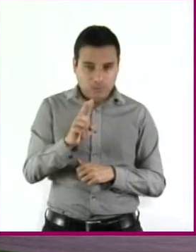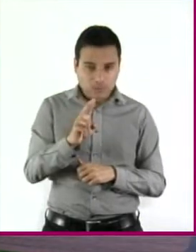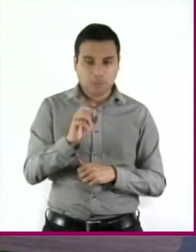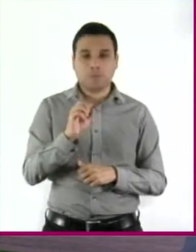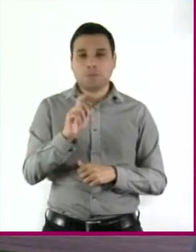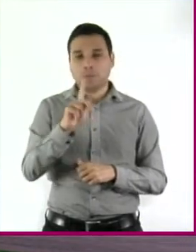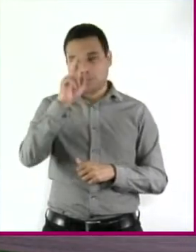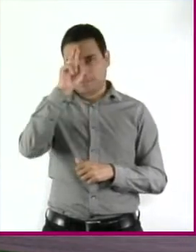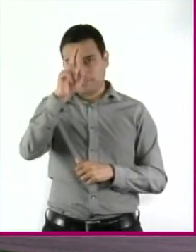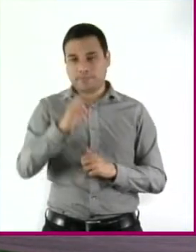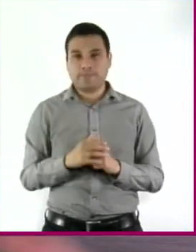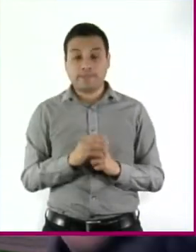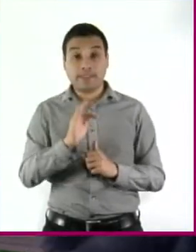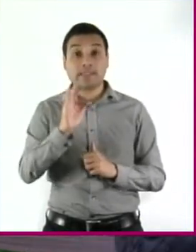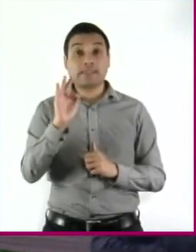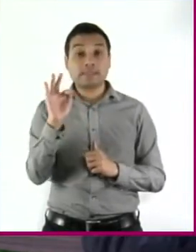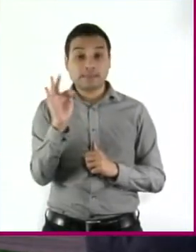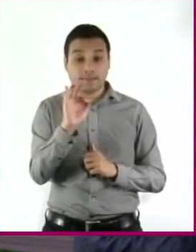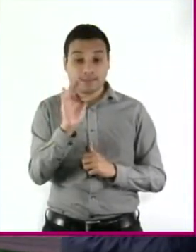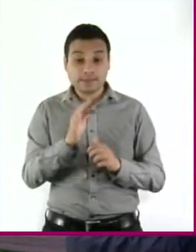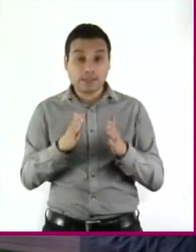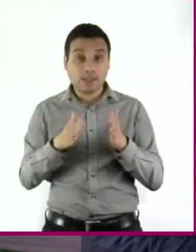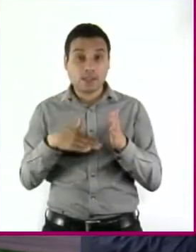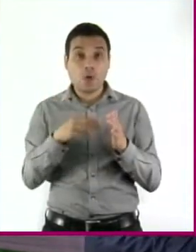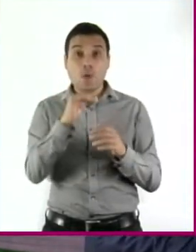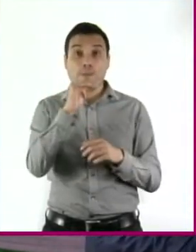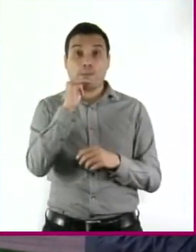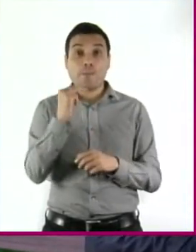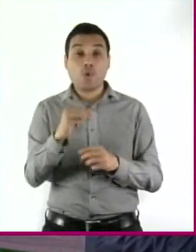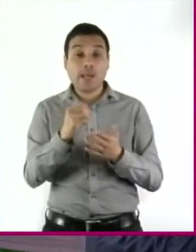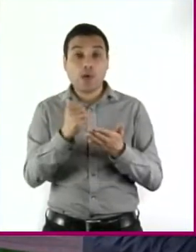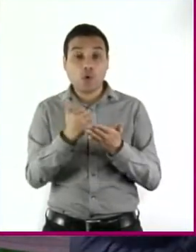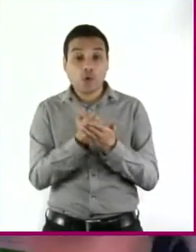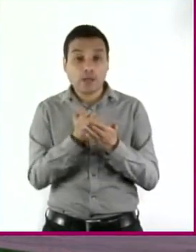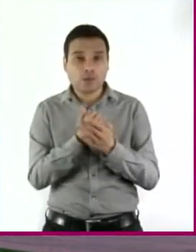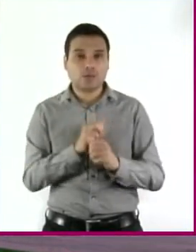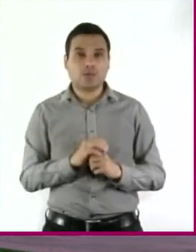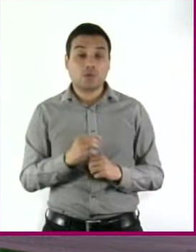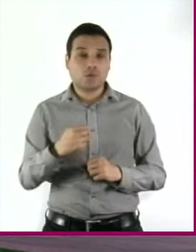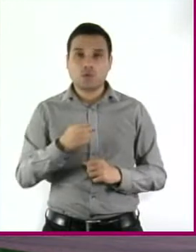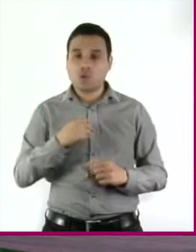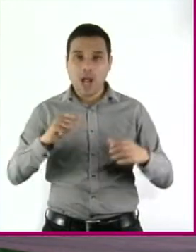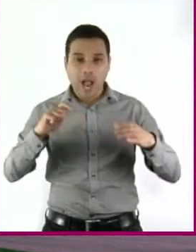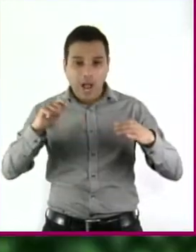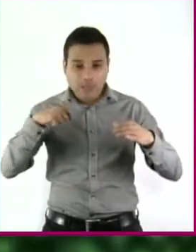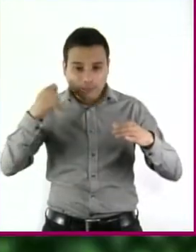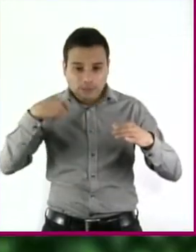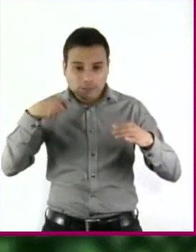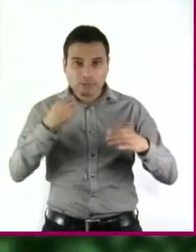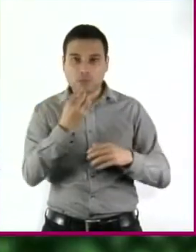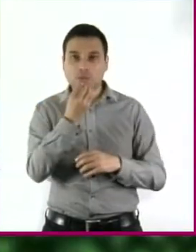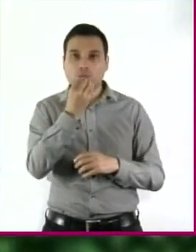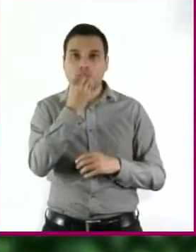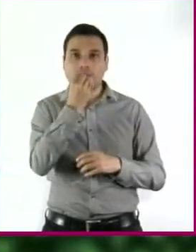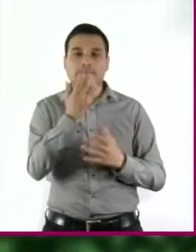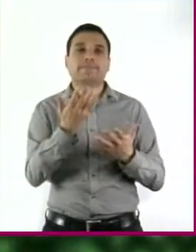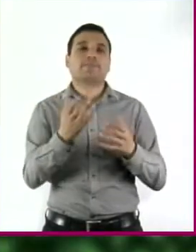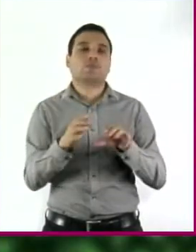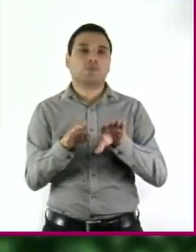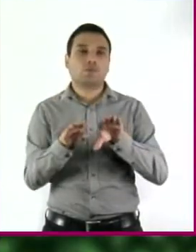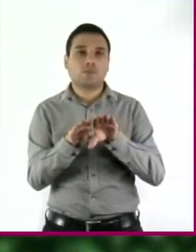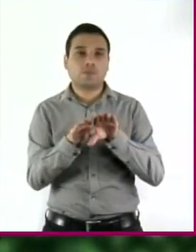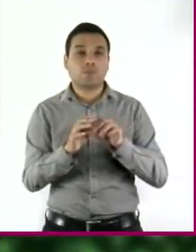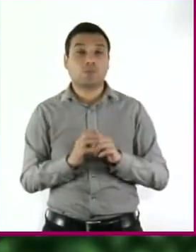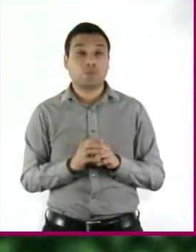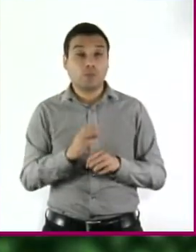Capaz que preparo un mole con arroz como el que normalmente hace. Y rompo la huelga antes de que lleguen las tortillas. ¡Uy! ¿El